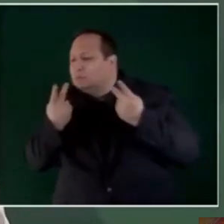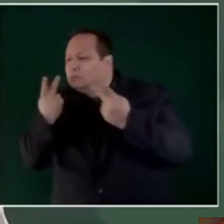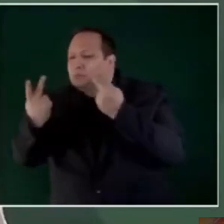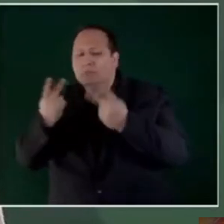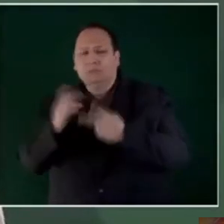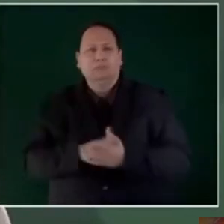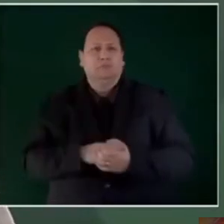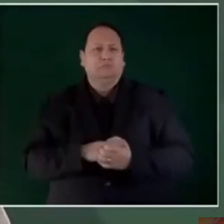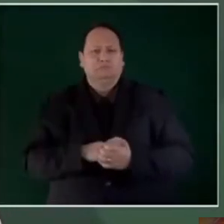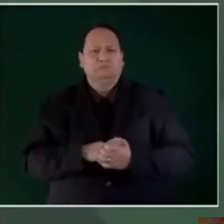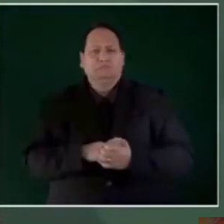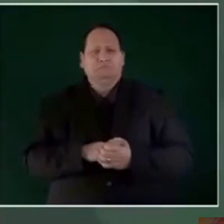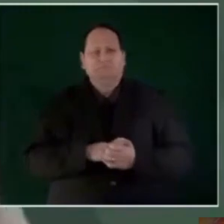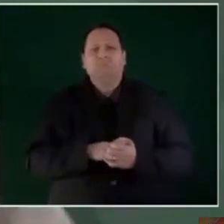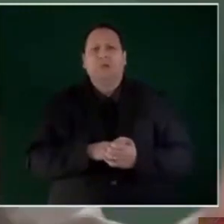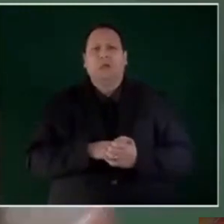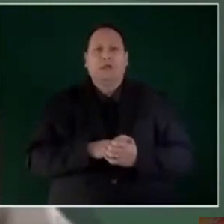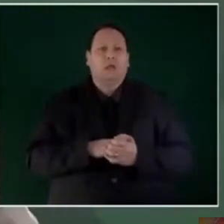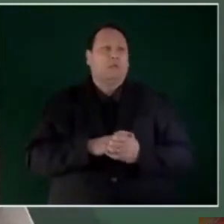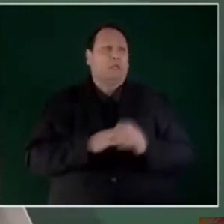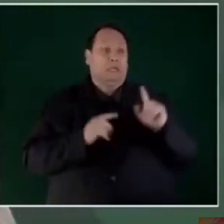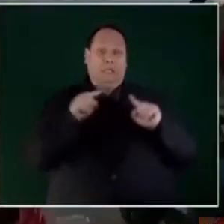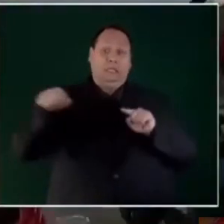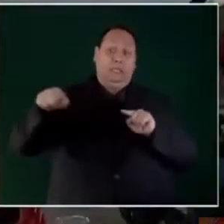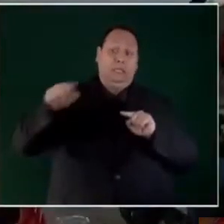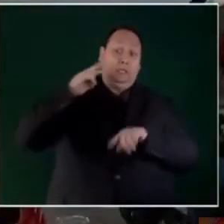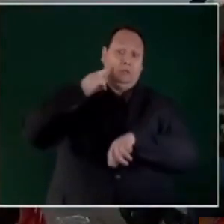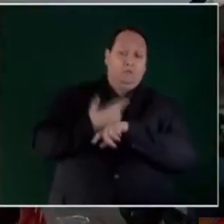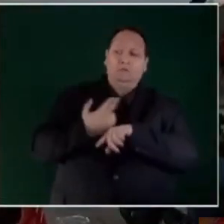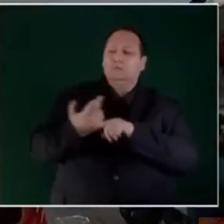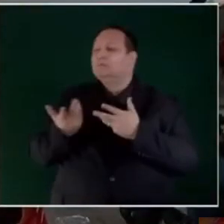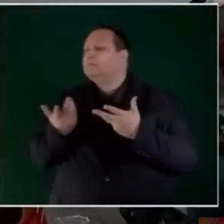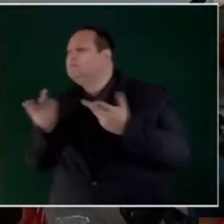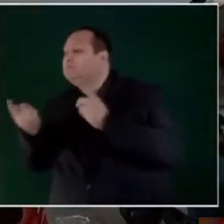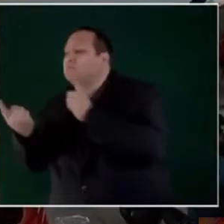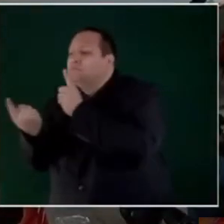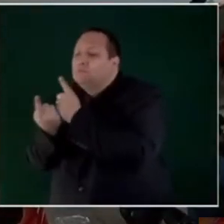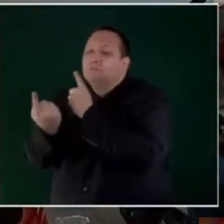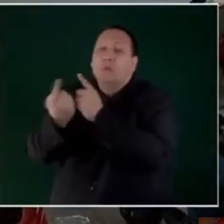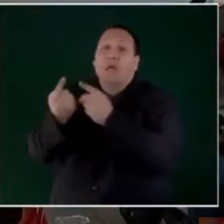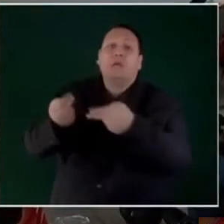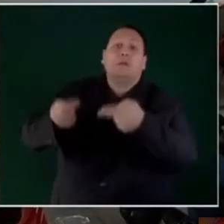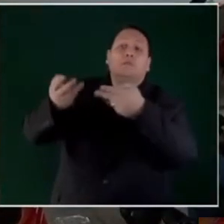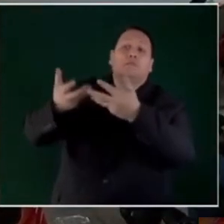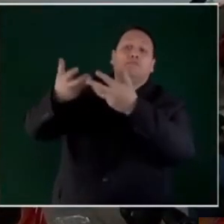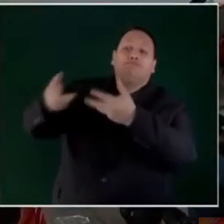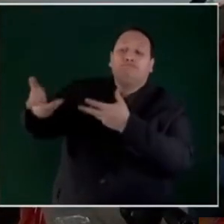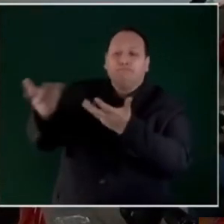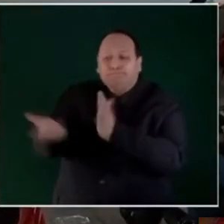es este, ir con los responsables de obra, con las empresas,